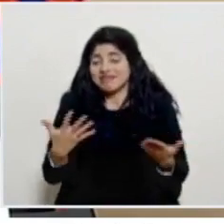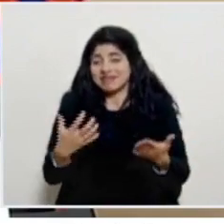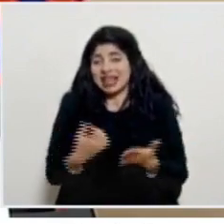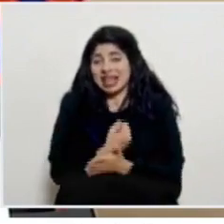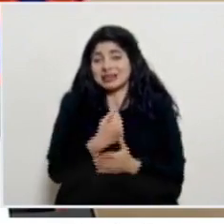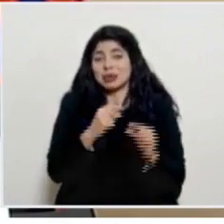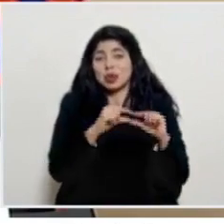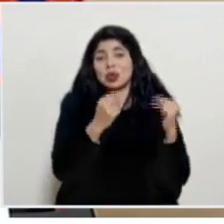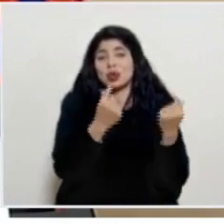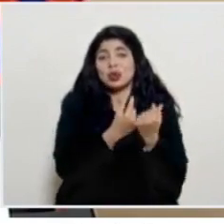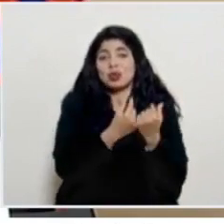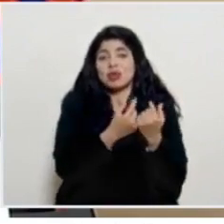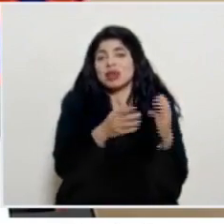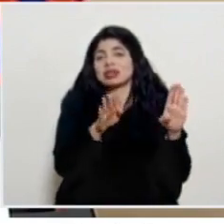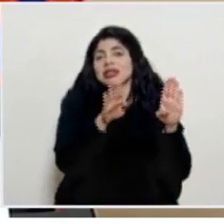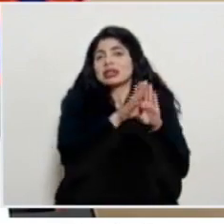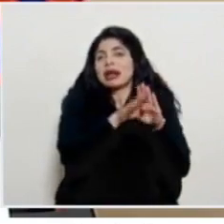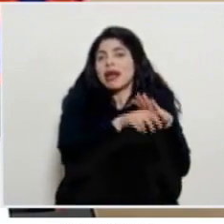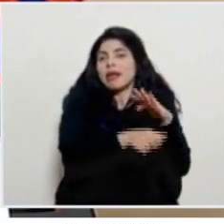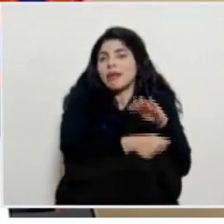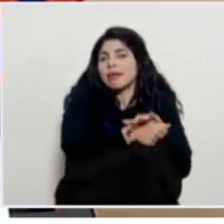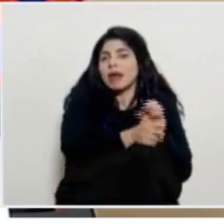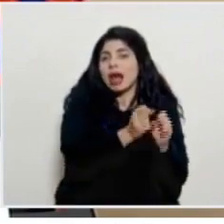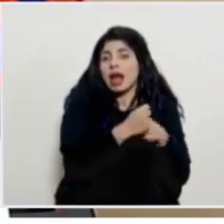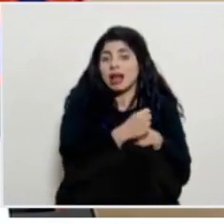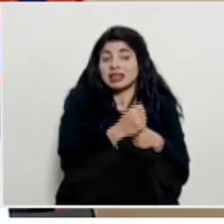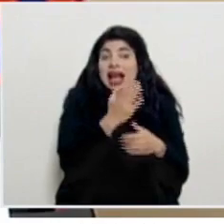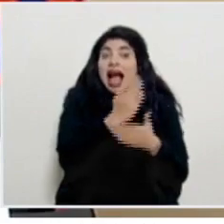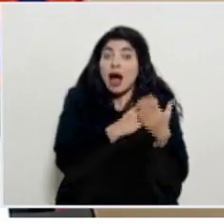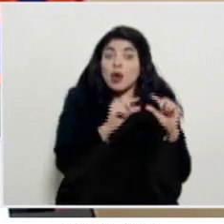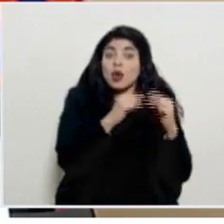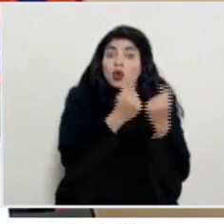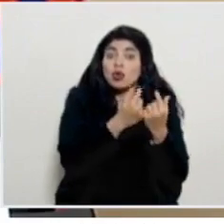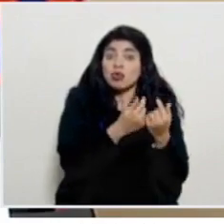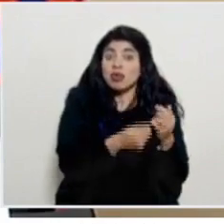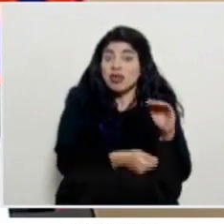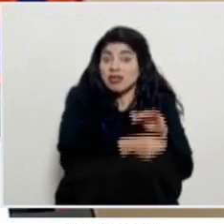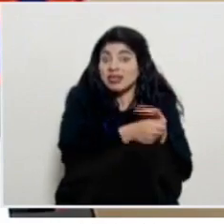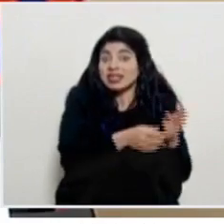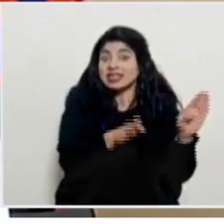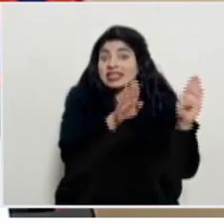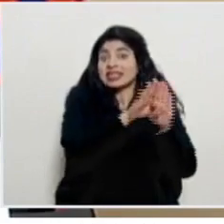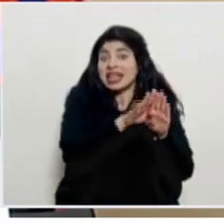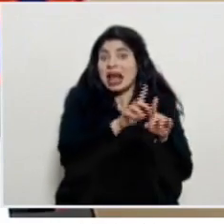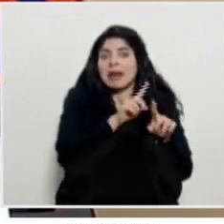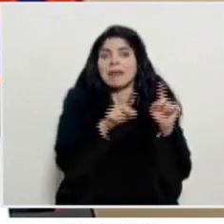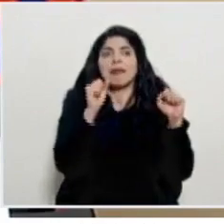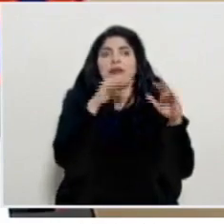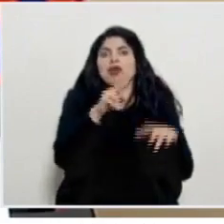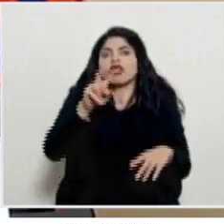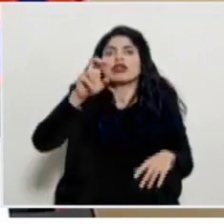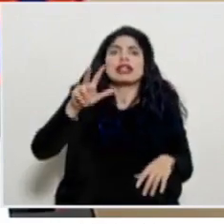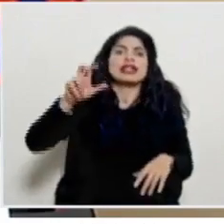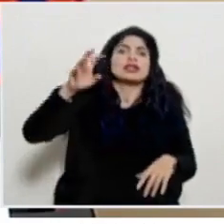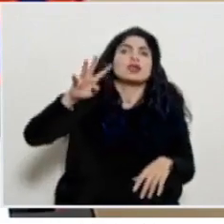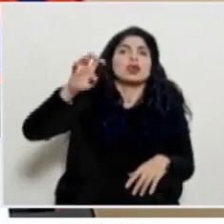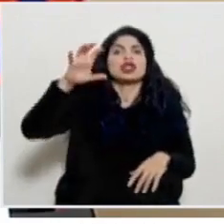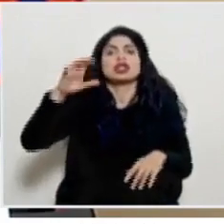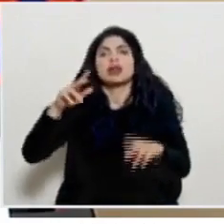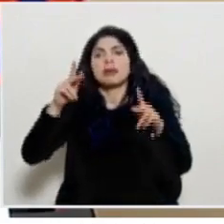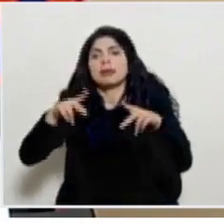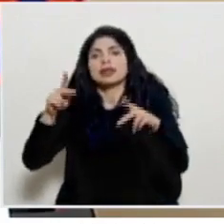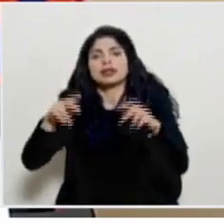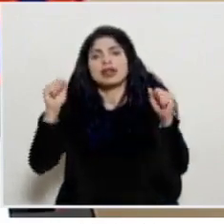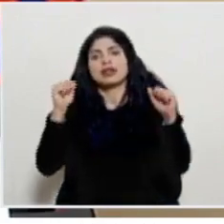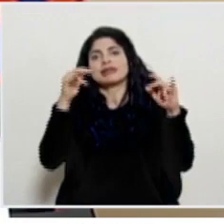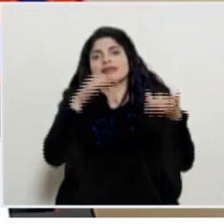los grupos cerrados los están organizando y por más cerrado que sea el grupo pues siempre llegan 200 300 400 personas